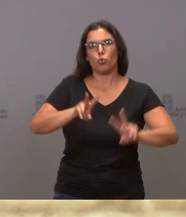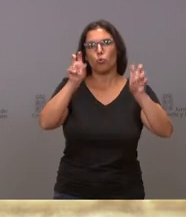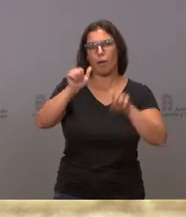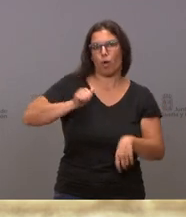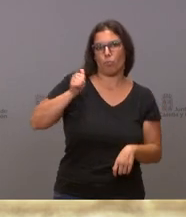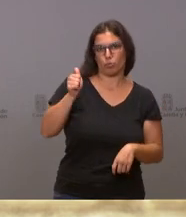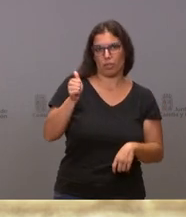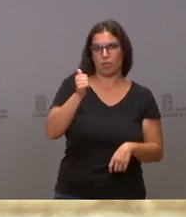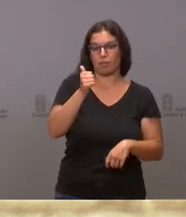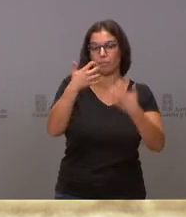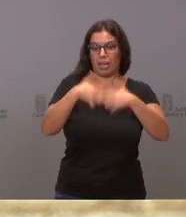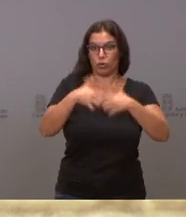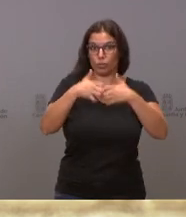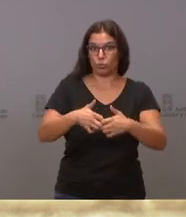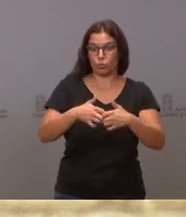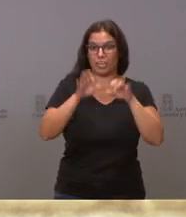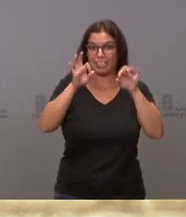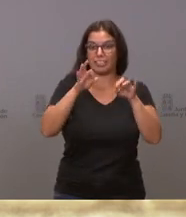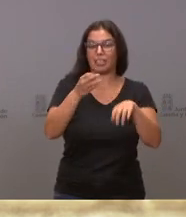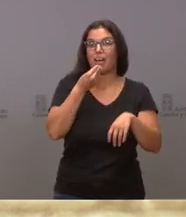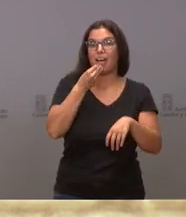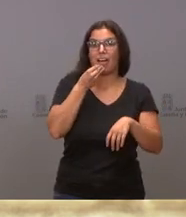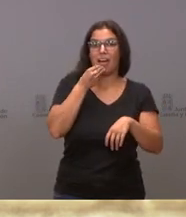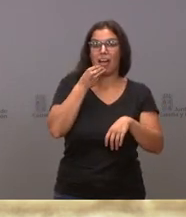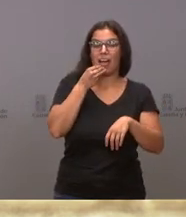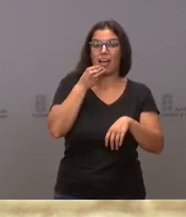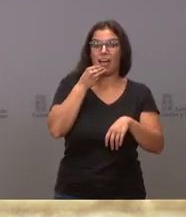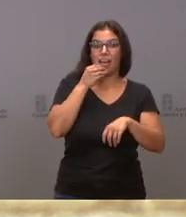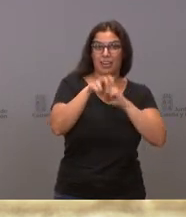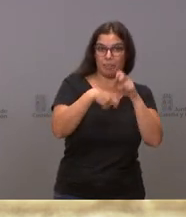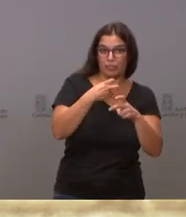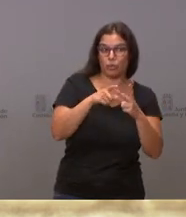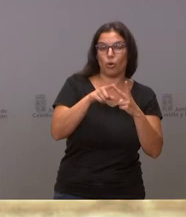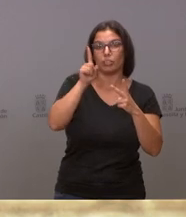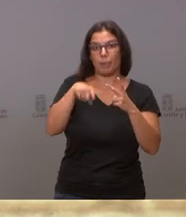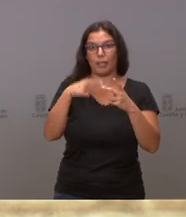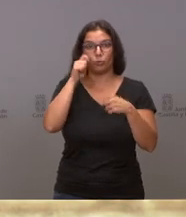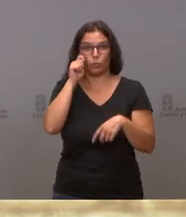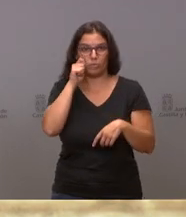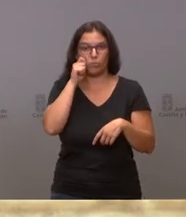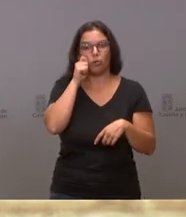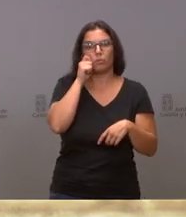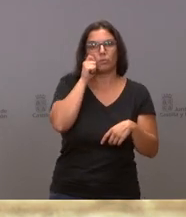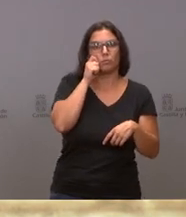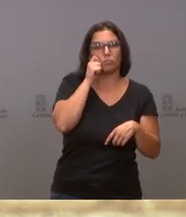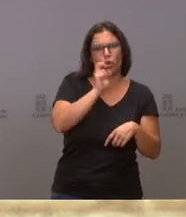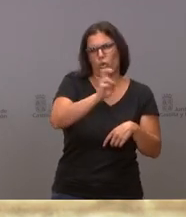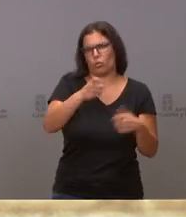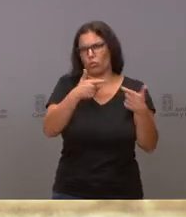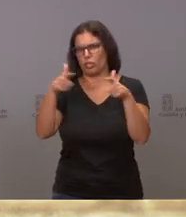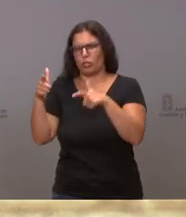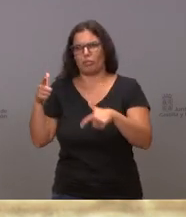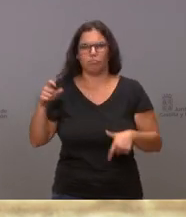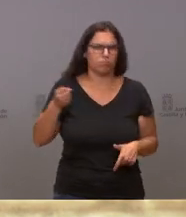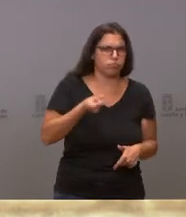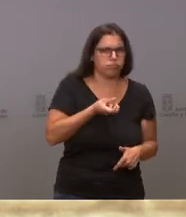la industria agroalimentaria al turismo y a otros sectores. No voy a hacer todo el elenco en el que